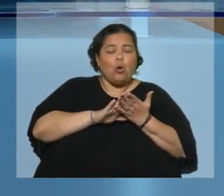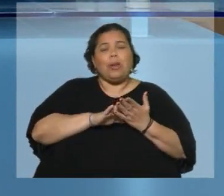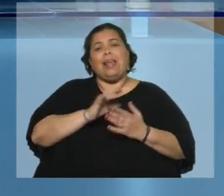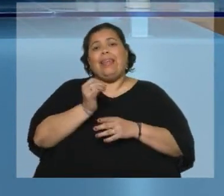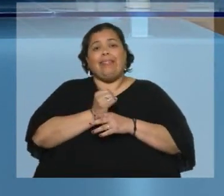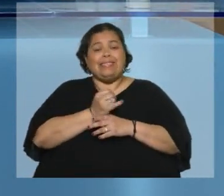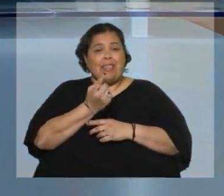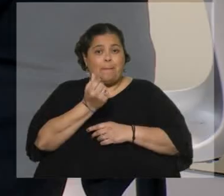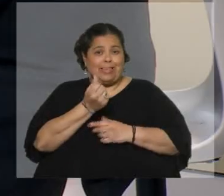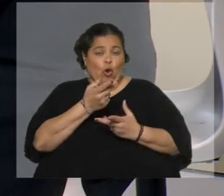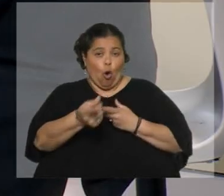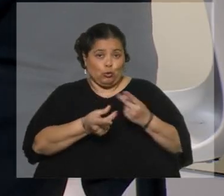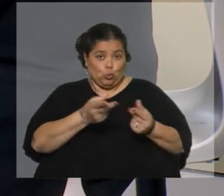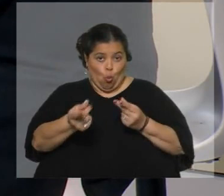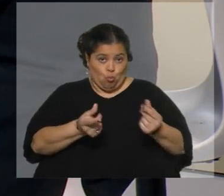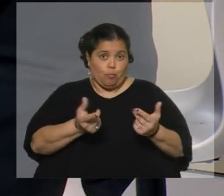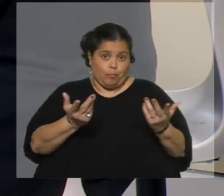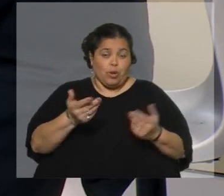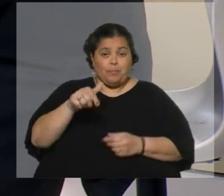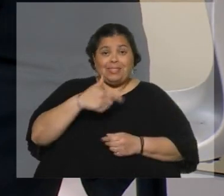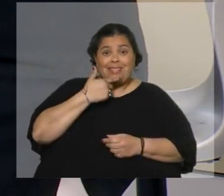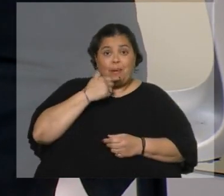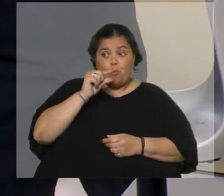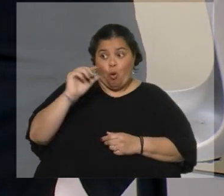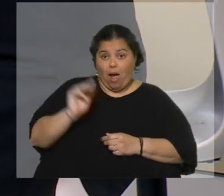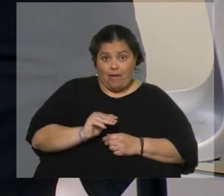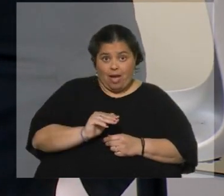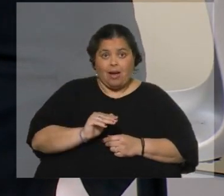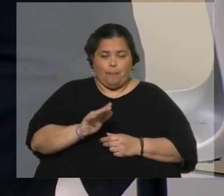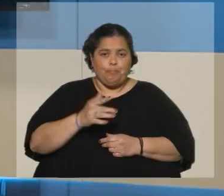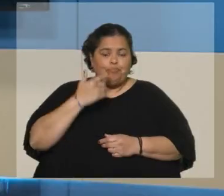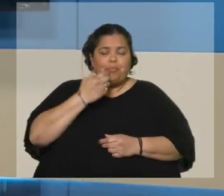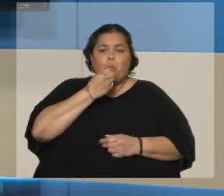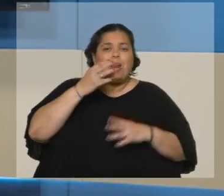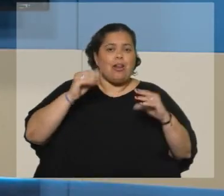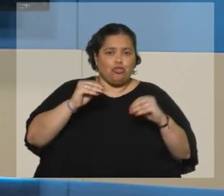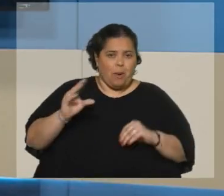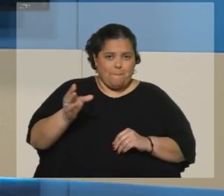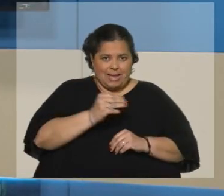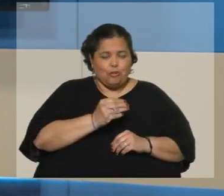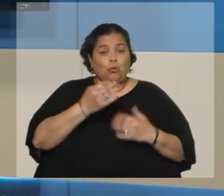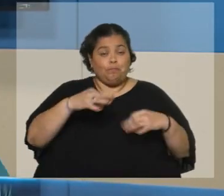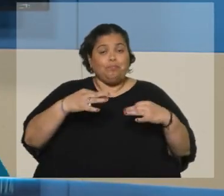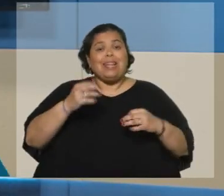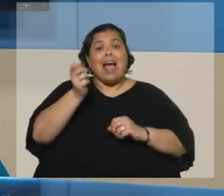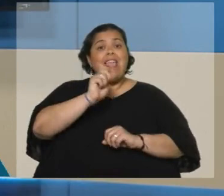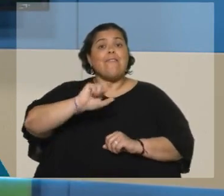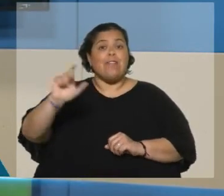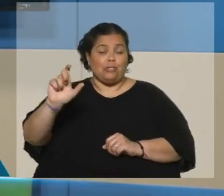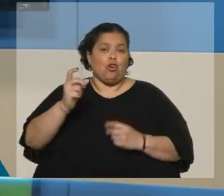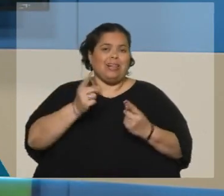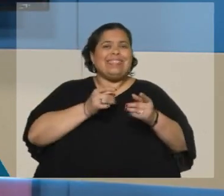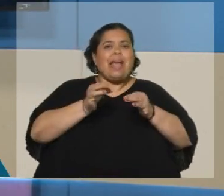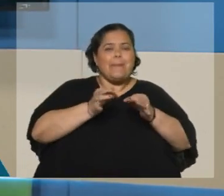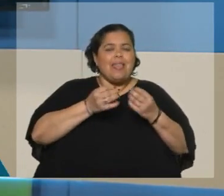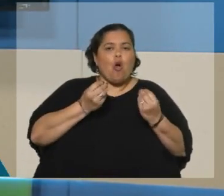En septiembre hubo una barriación a la baja. Hubo una baja, sí. ¿Cómo les va? Buenas noches para todos. Sí, la inflación medida a partir del índice de